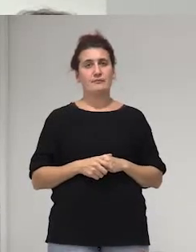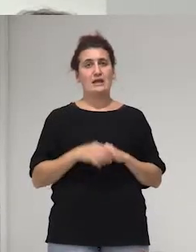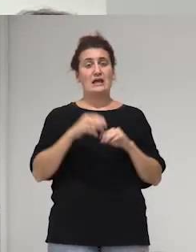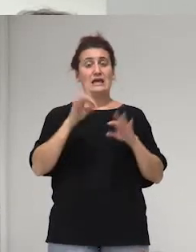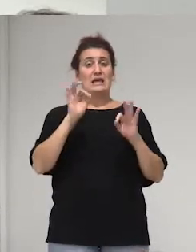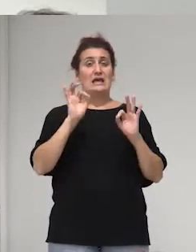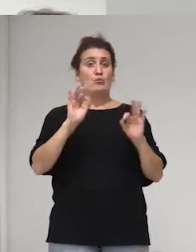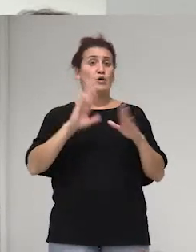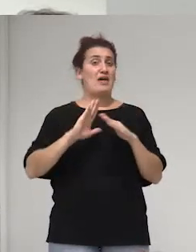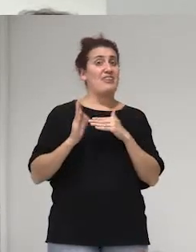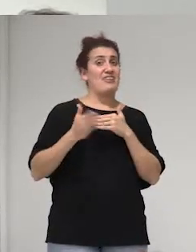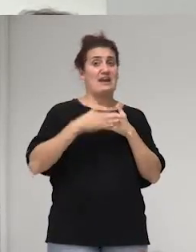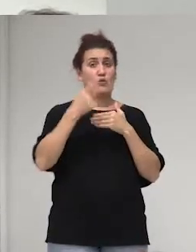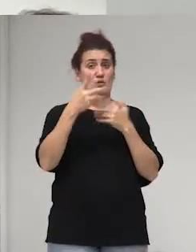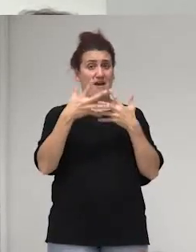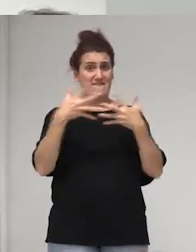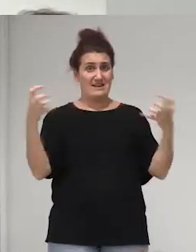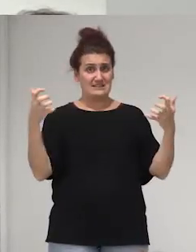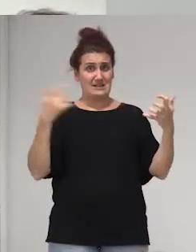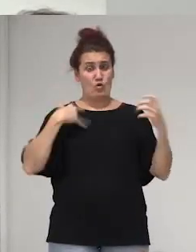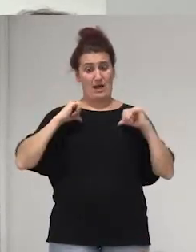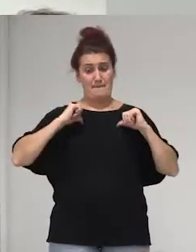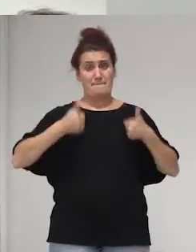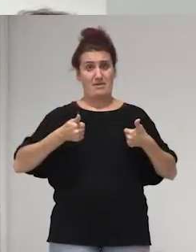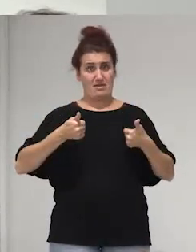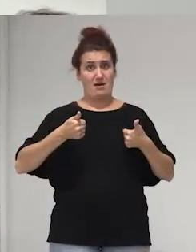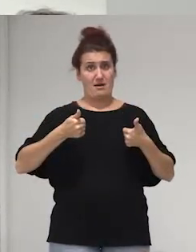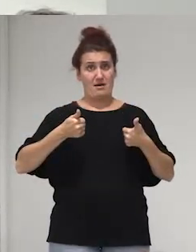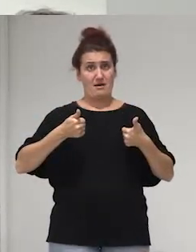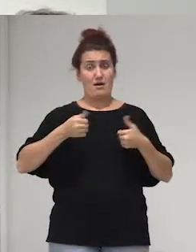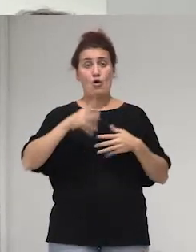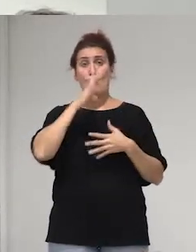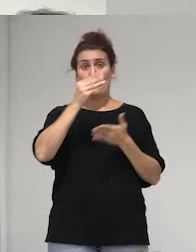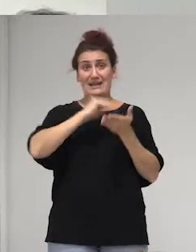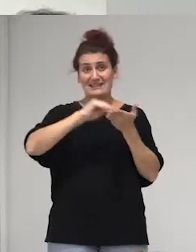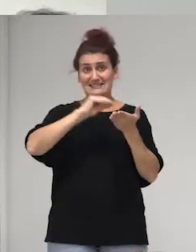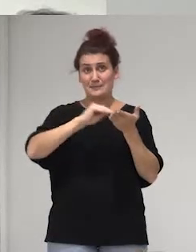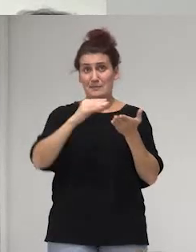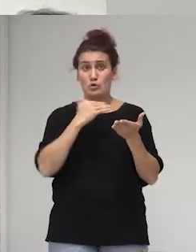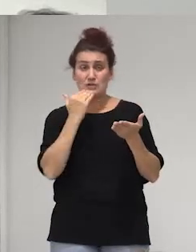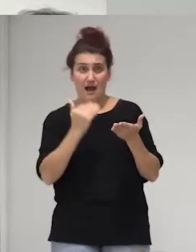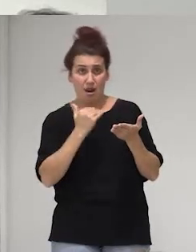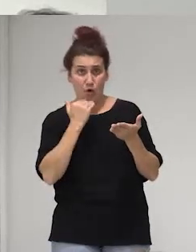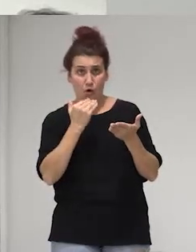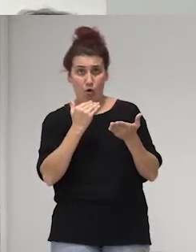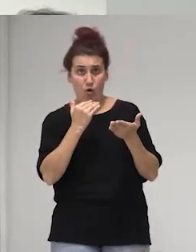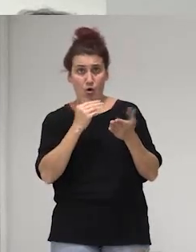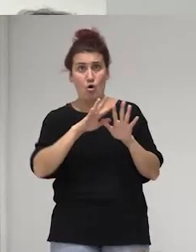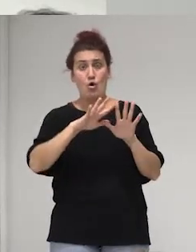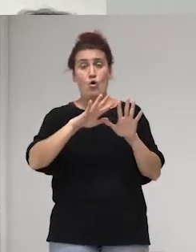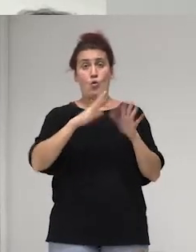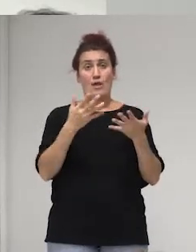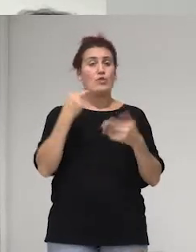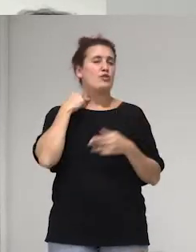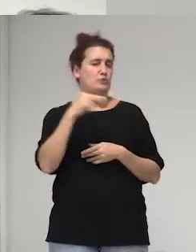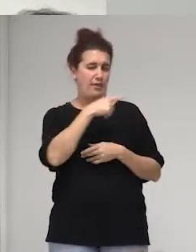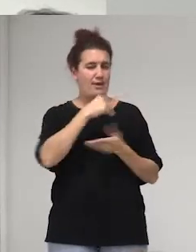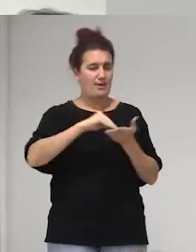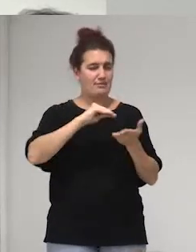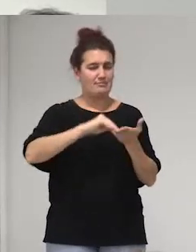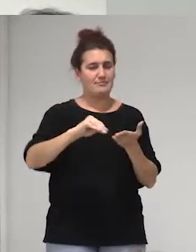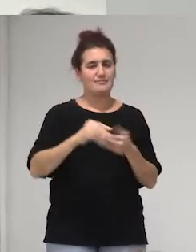una con una frase con la que empieza porque escribimos algo que con la diputada y la diputada lo escribieron